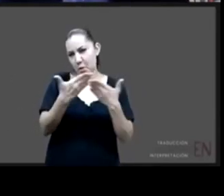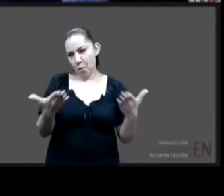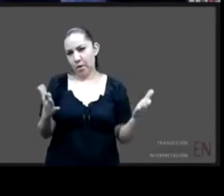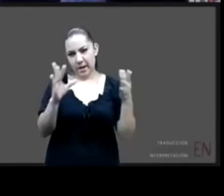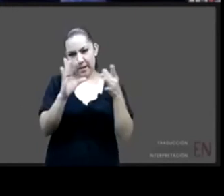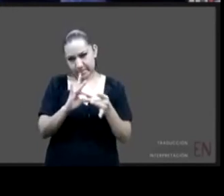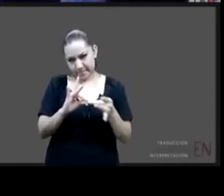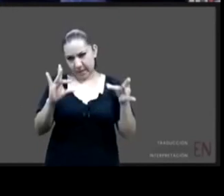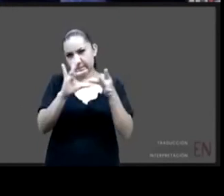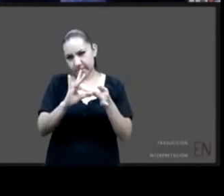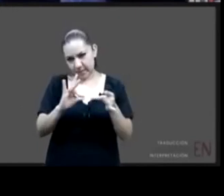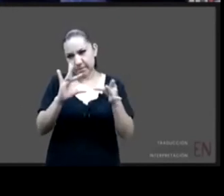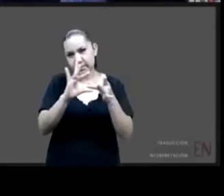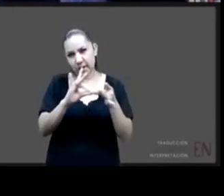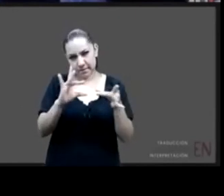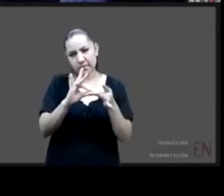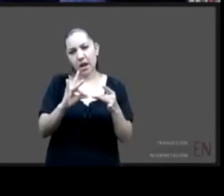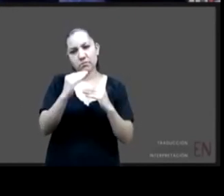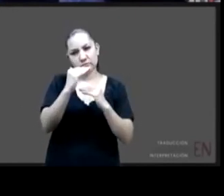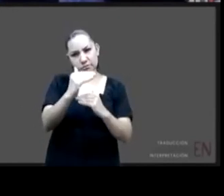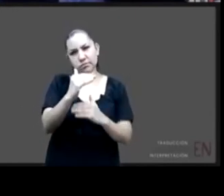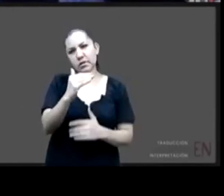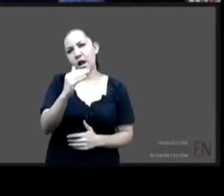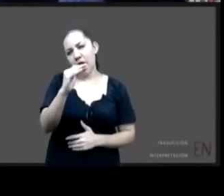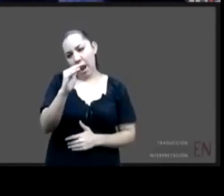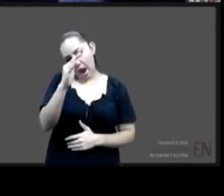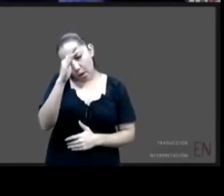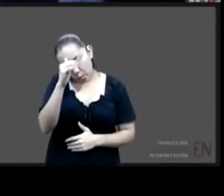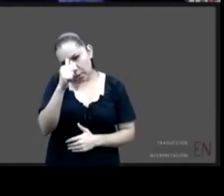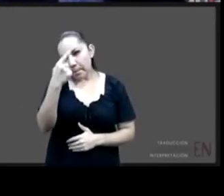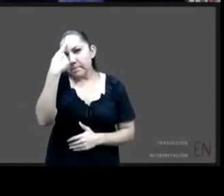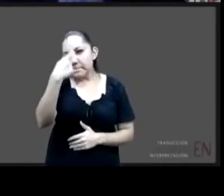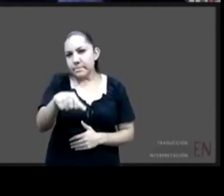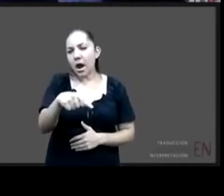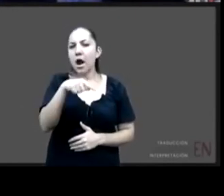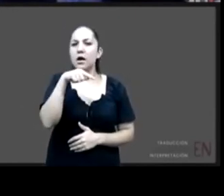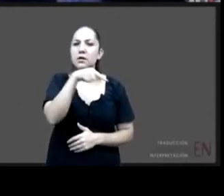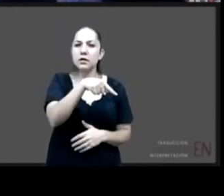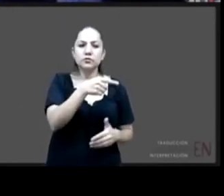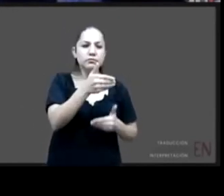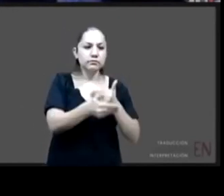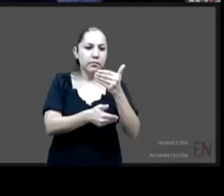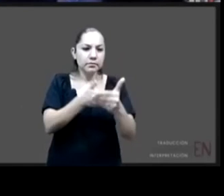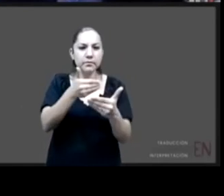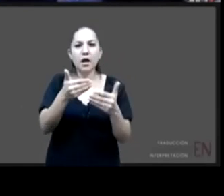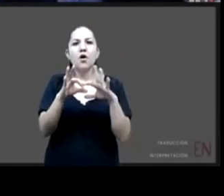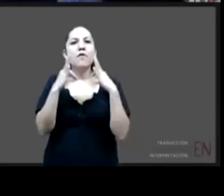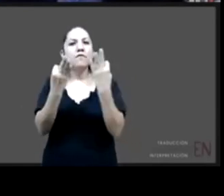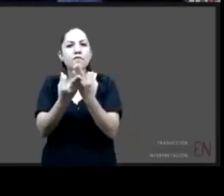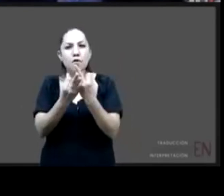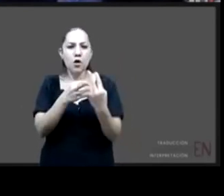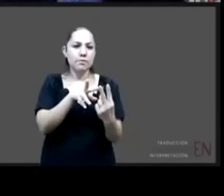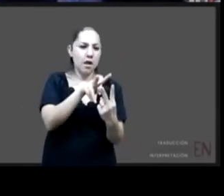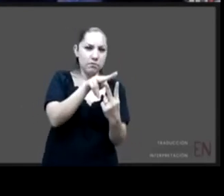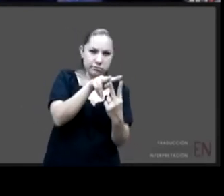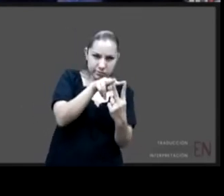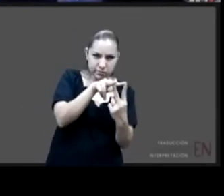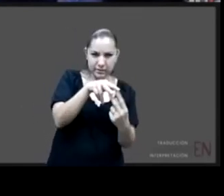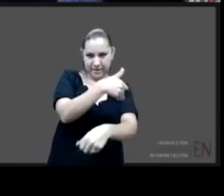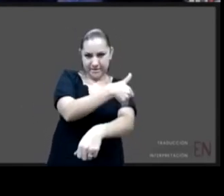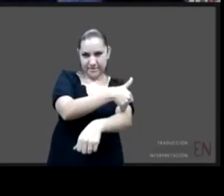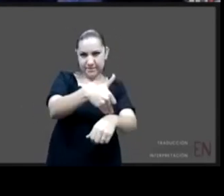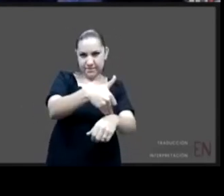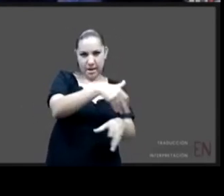reflexión de ver el acogimiento familiar y la adopción como medidas o parte de una